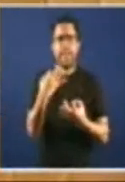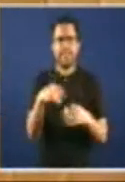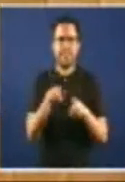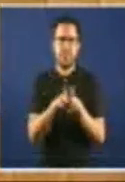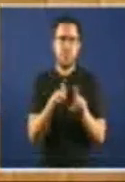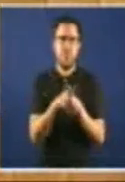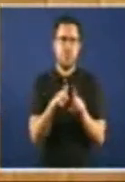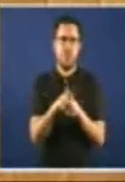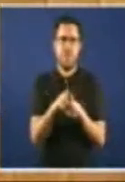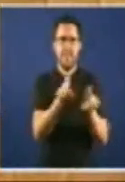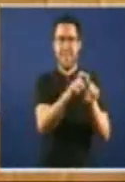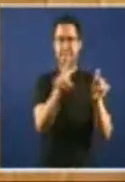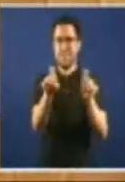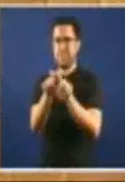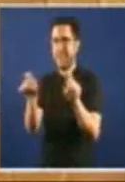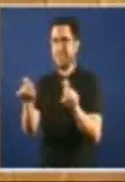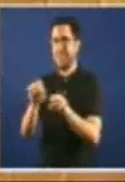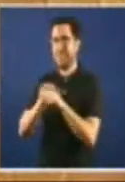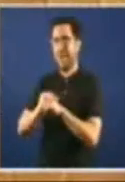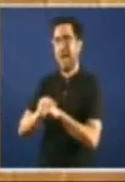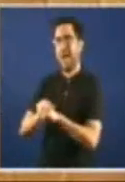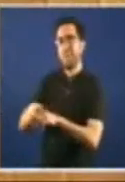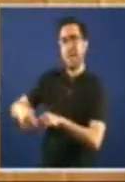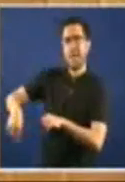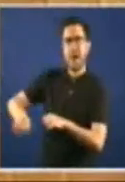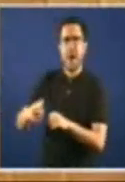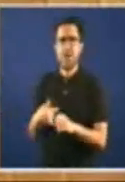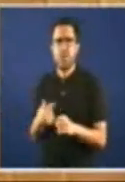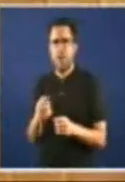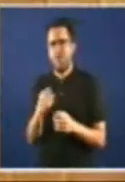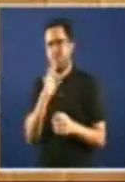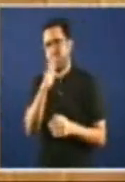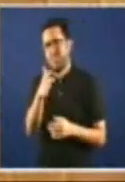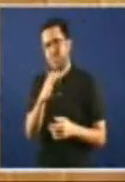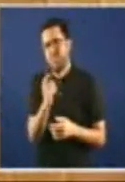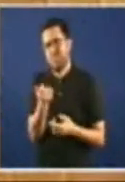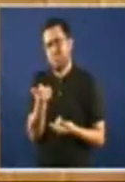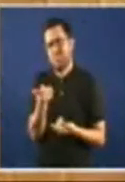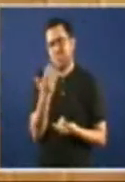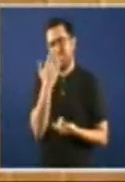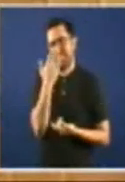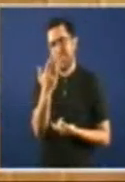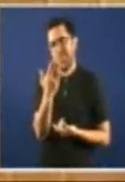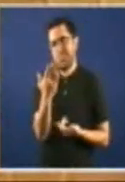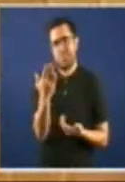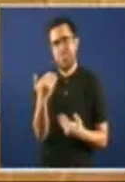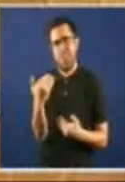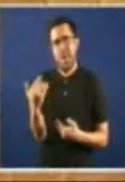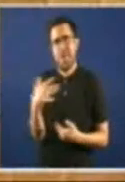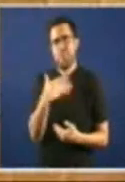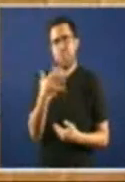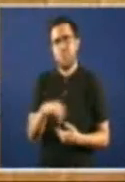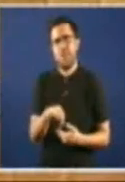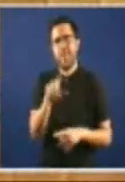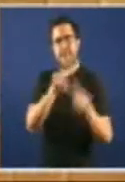amigas Que, por motivos non sempre moi honestos Como día a lei Poden ter problemas